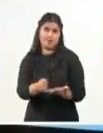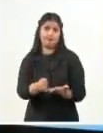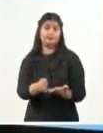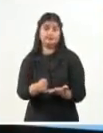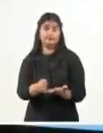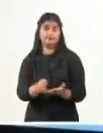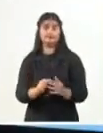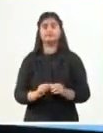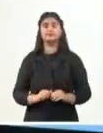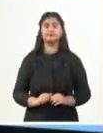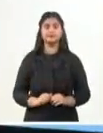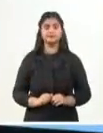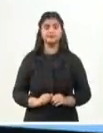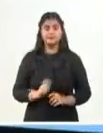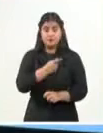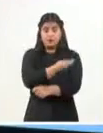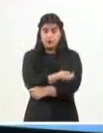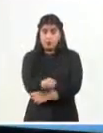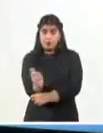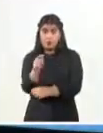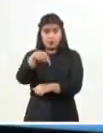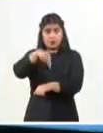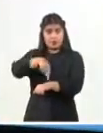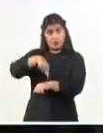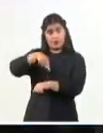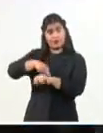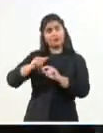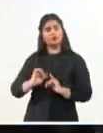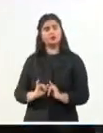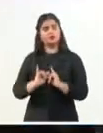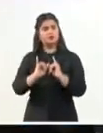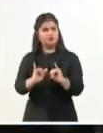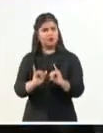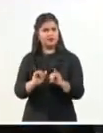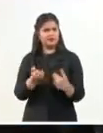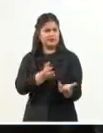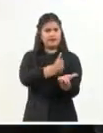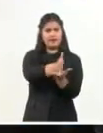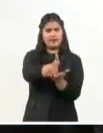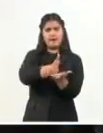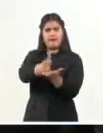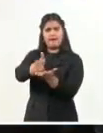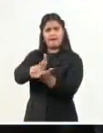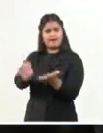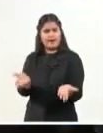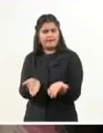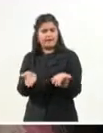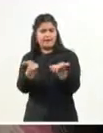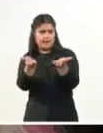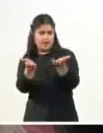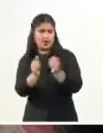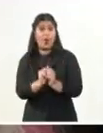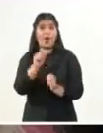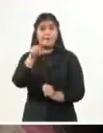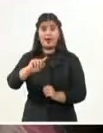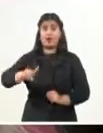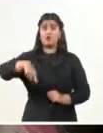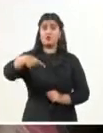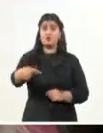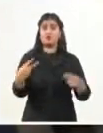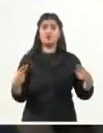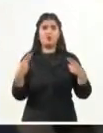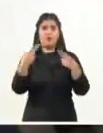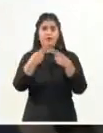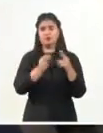dólar. Durante el seminario se dieron a conocer las líneas estratégicas de desarrollo para el avance común